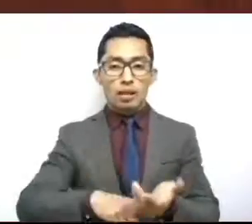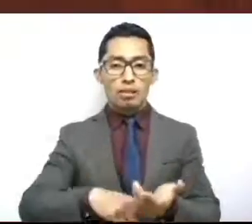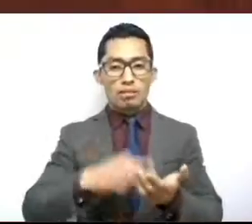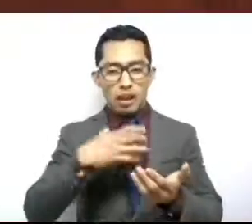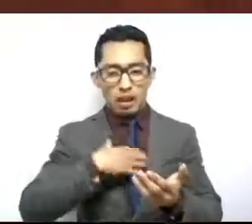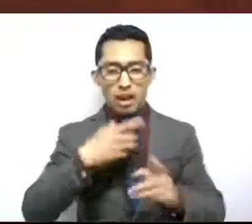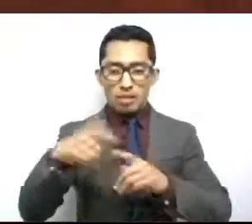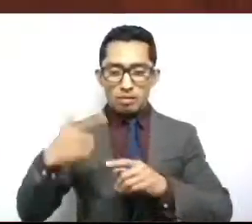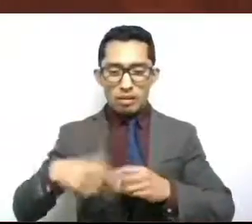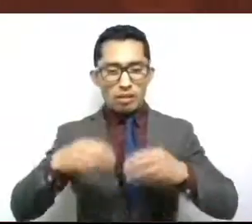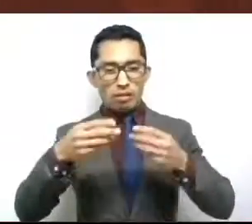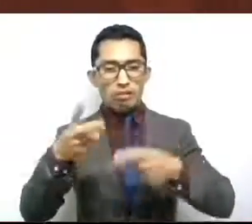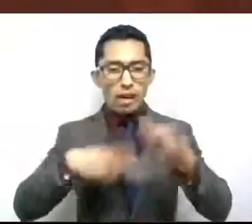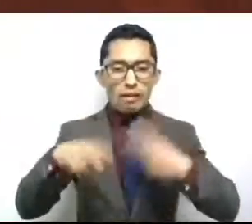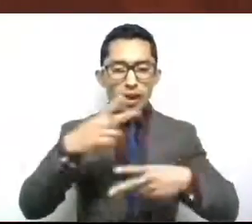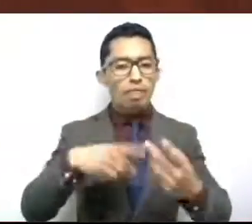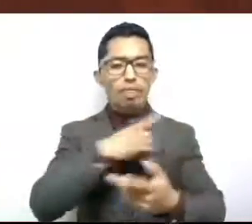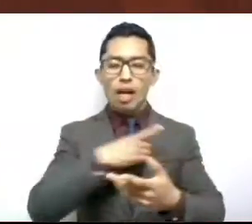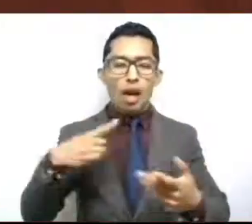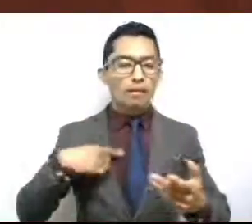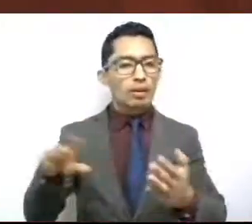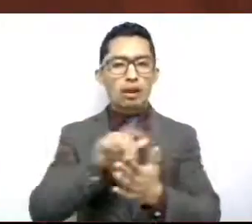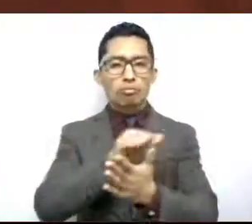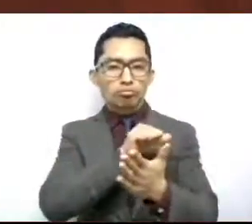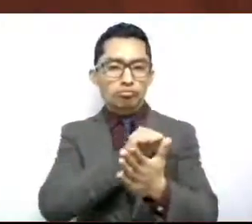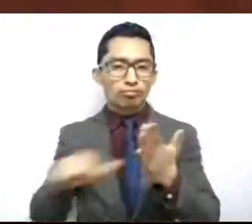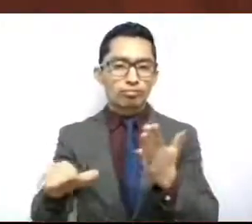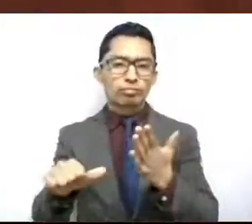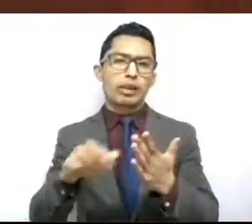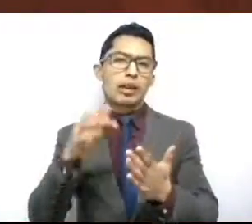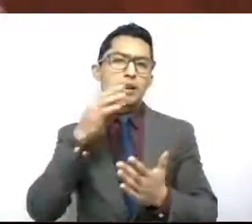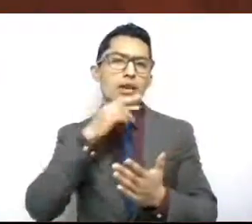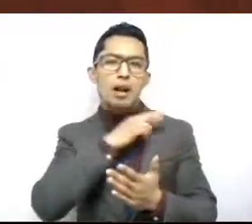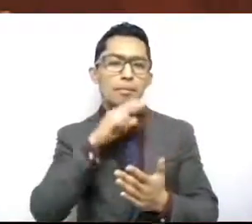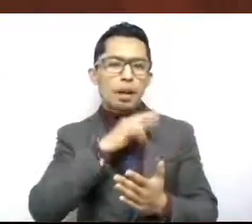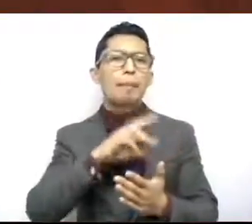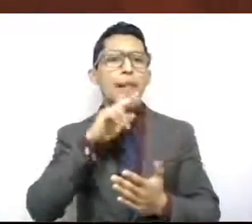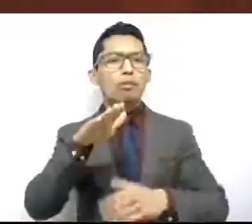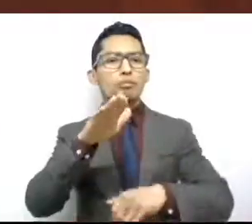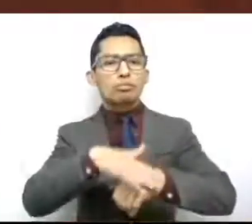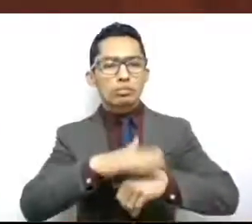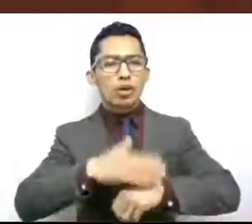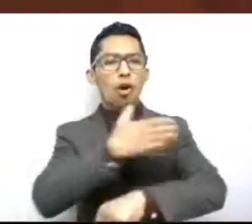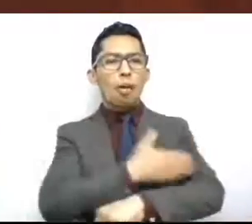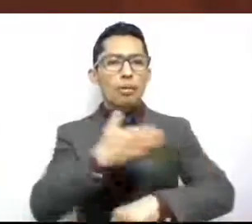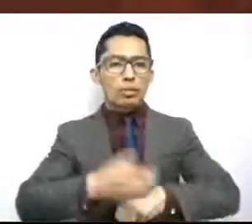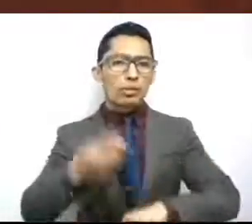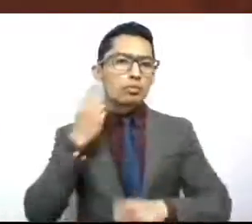clausurados inmediatamente. Eso es lo que yo les pediría a todos mis compañeros diputados. Muchas gracias. Gracias. Gracias.